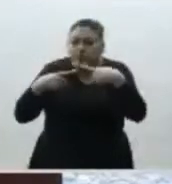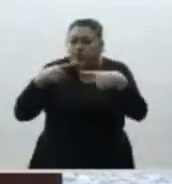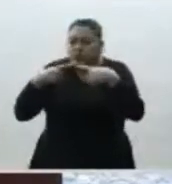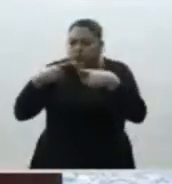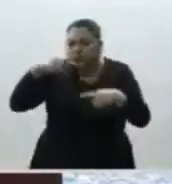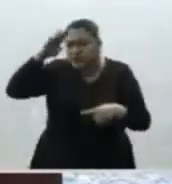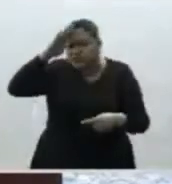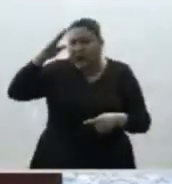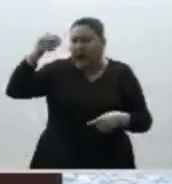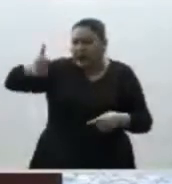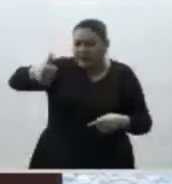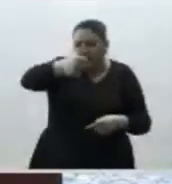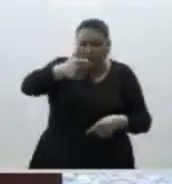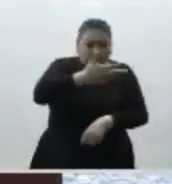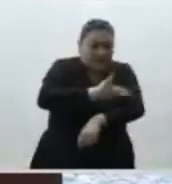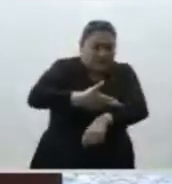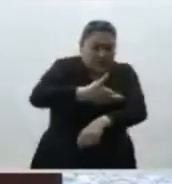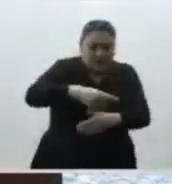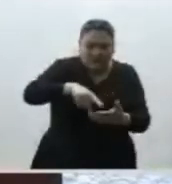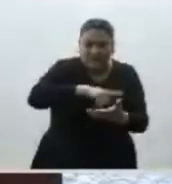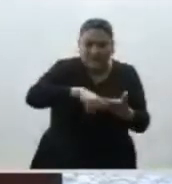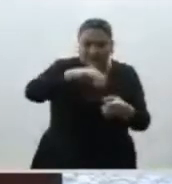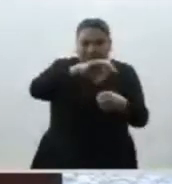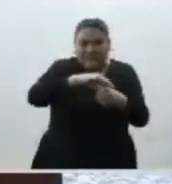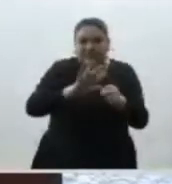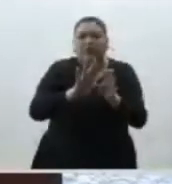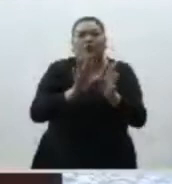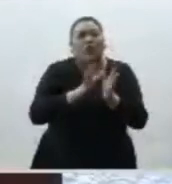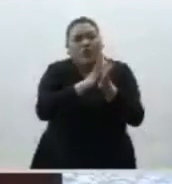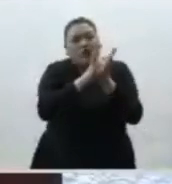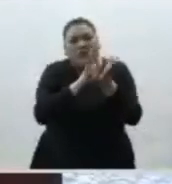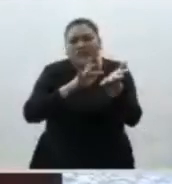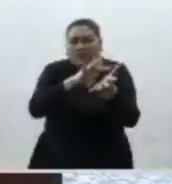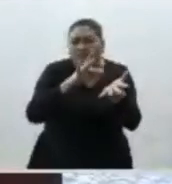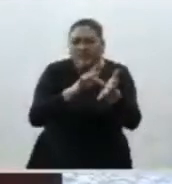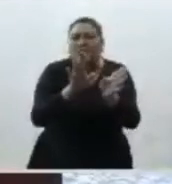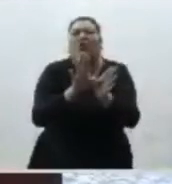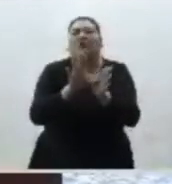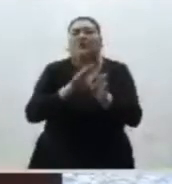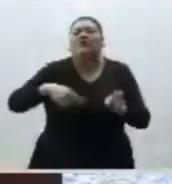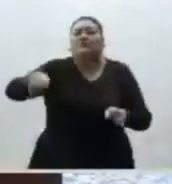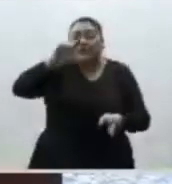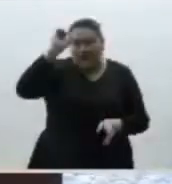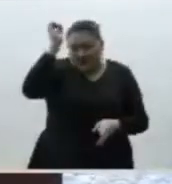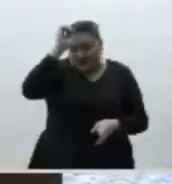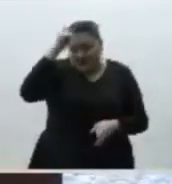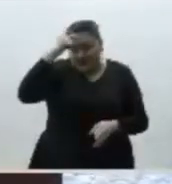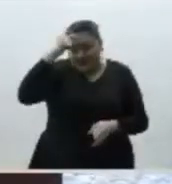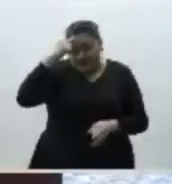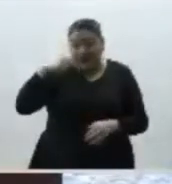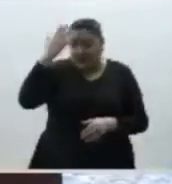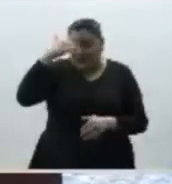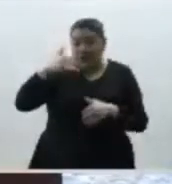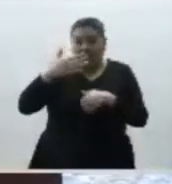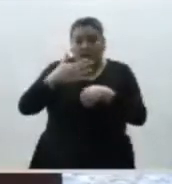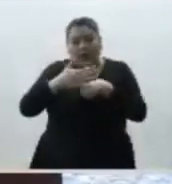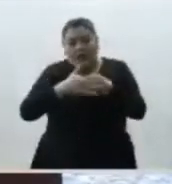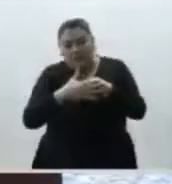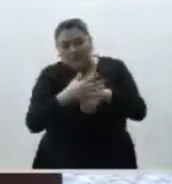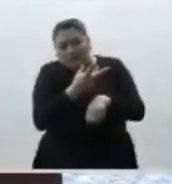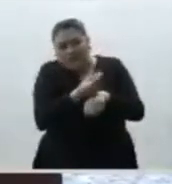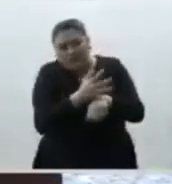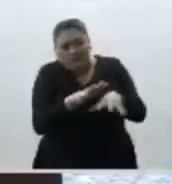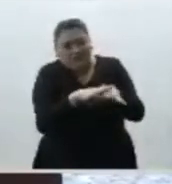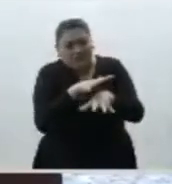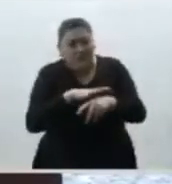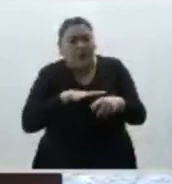sobre lo que cada uno ha aportado a la consolidación de la vida democrática, así como lo que aún es posible aportar para robustecerla